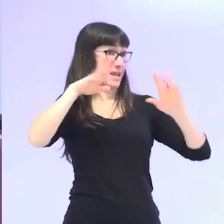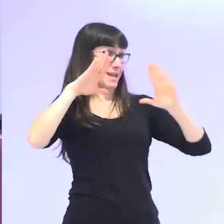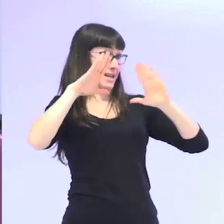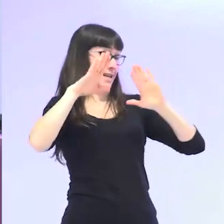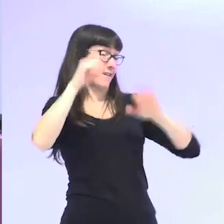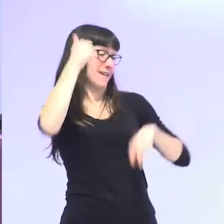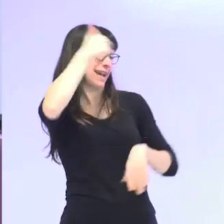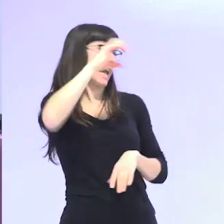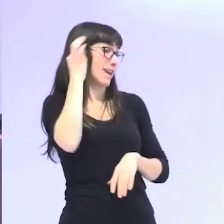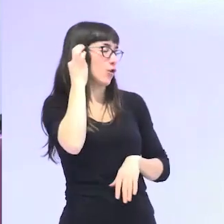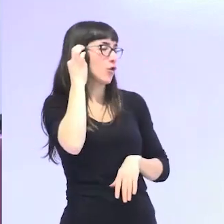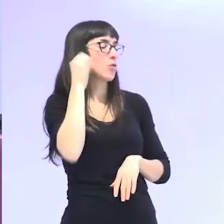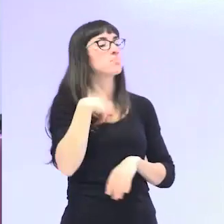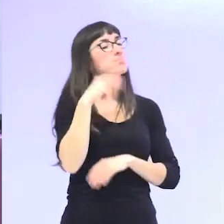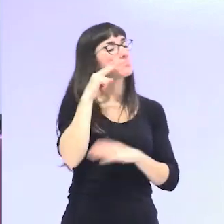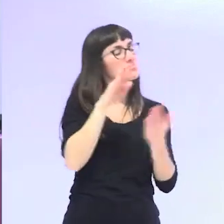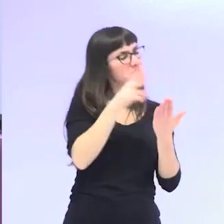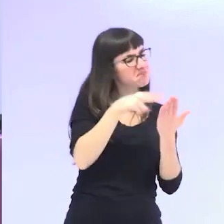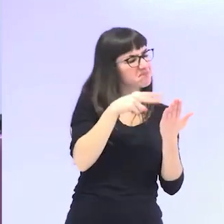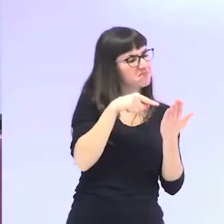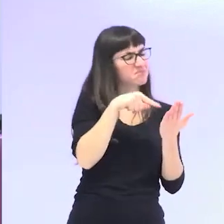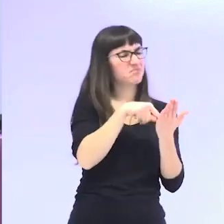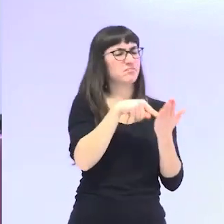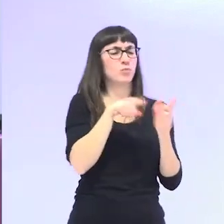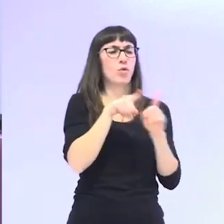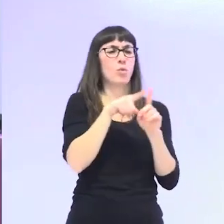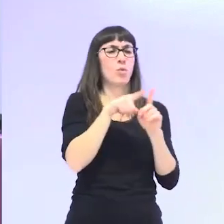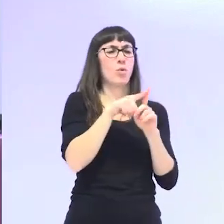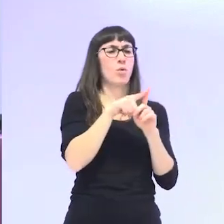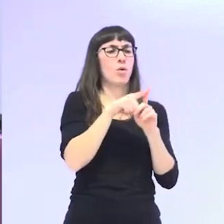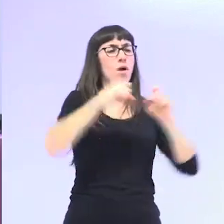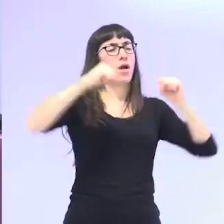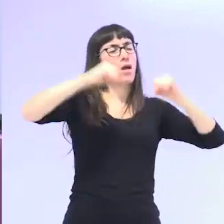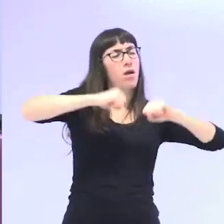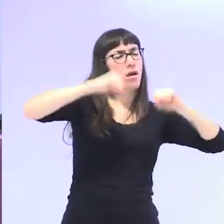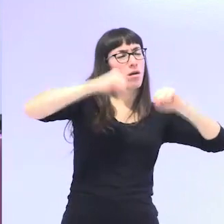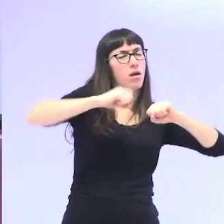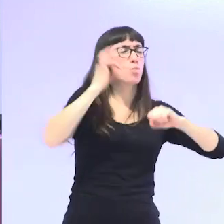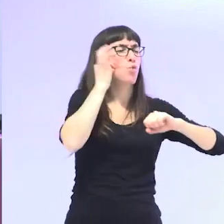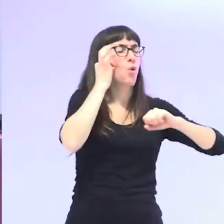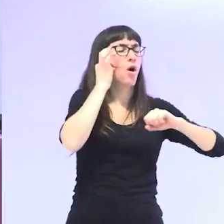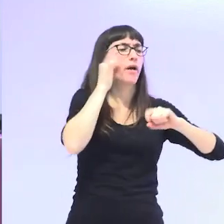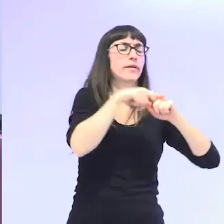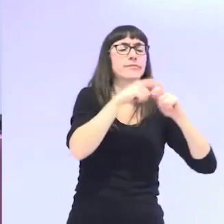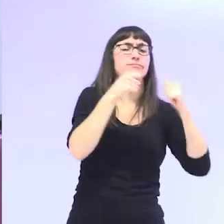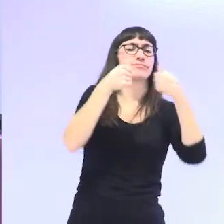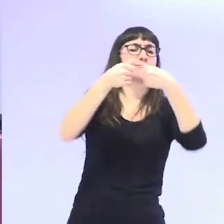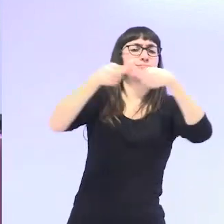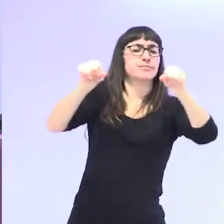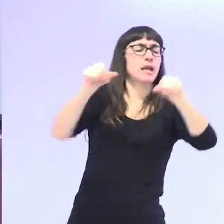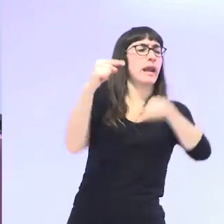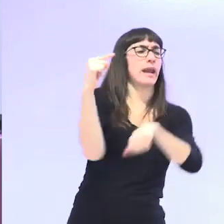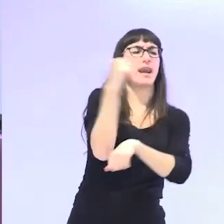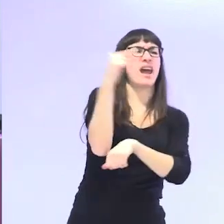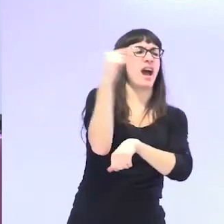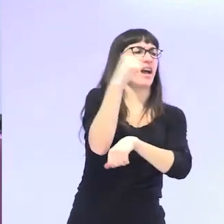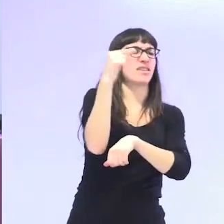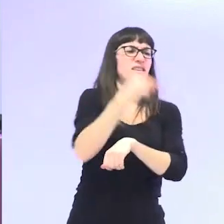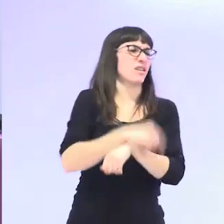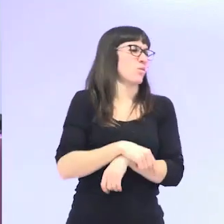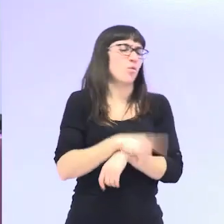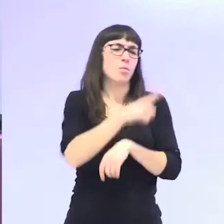solían tener una mirada bastante negativa sobre el envejecer de las mujeres. Se centraban demasiado en sus